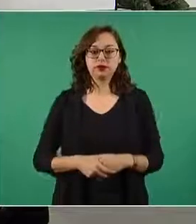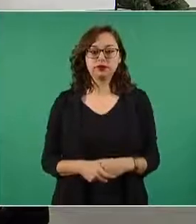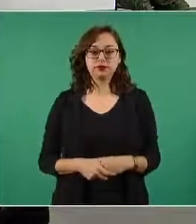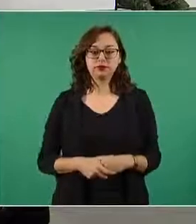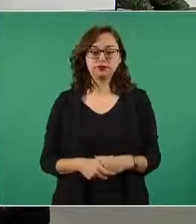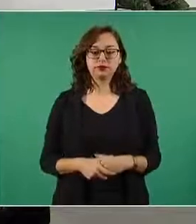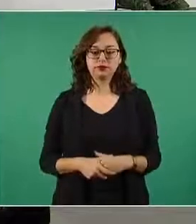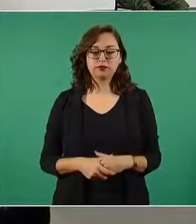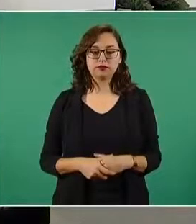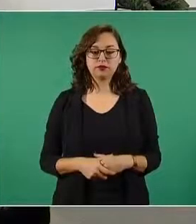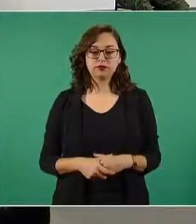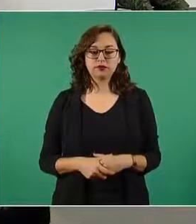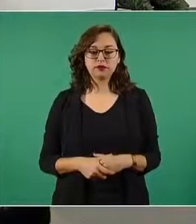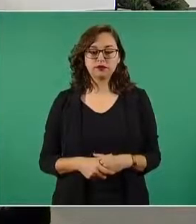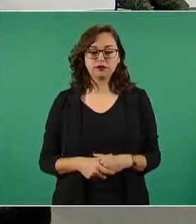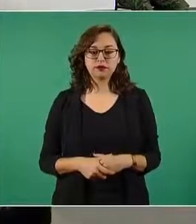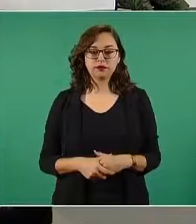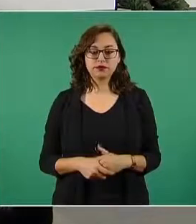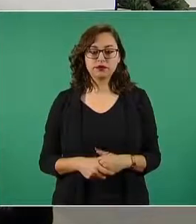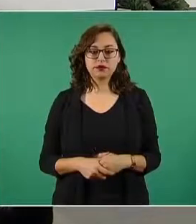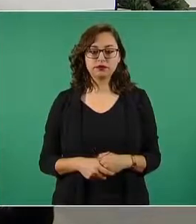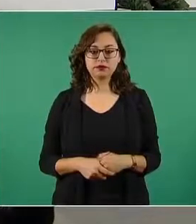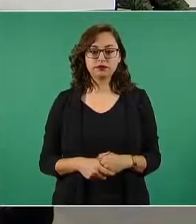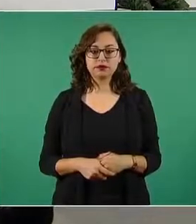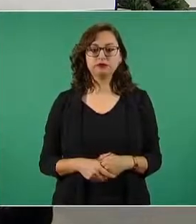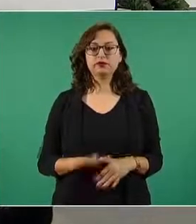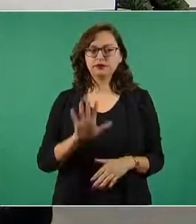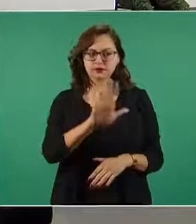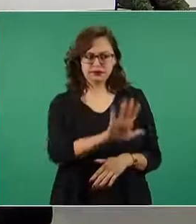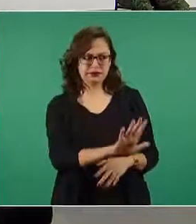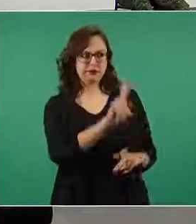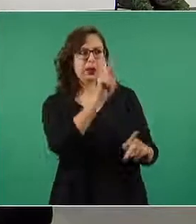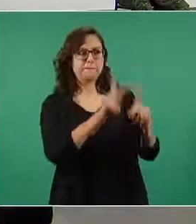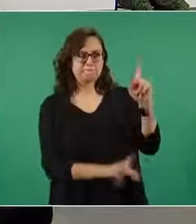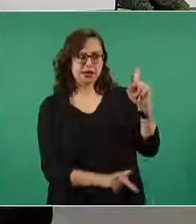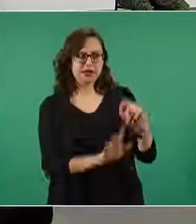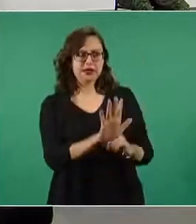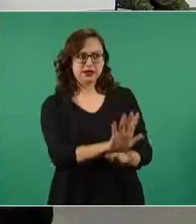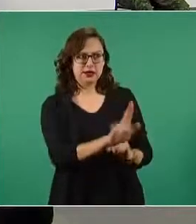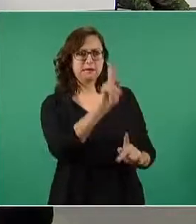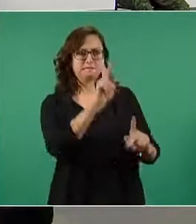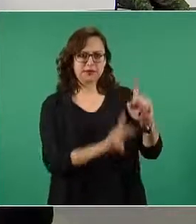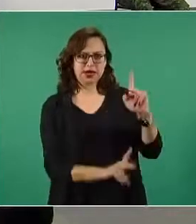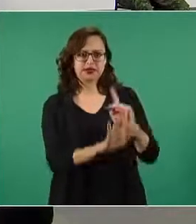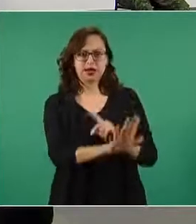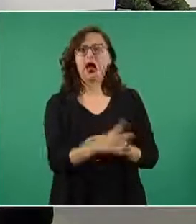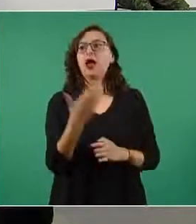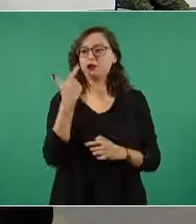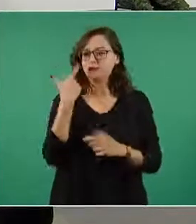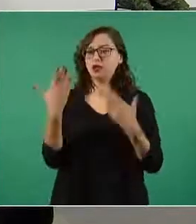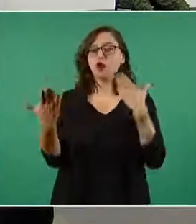¿por qué no pone en la nota del Universal? Este es el 30% de los moches